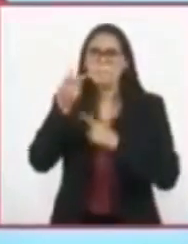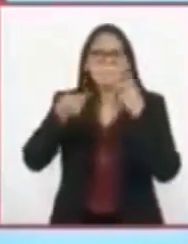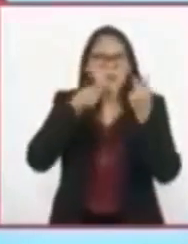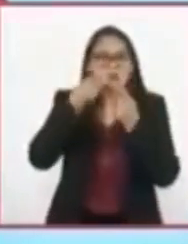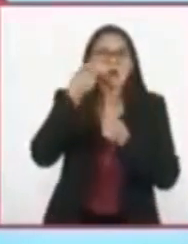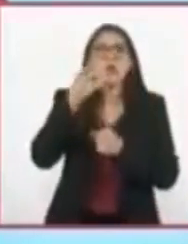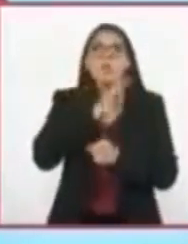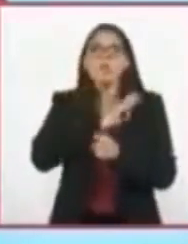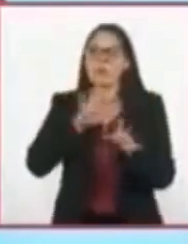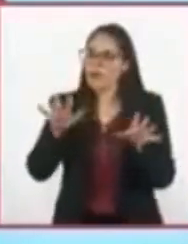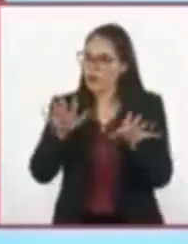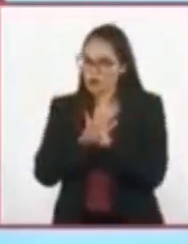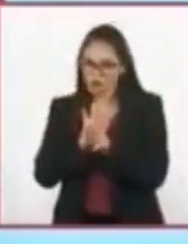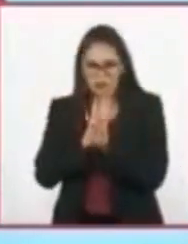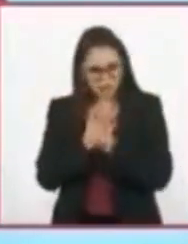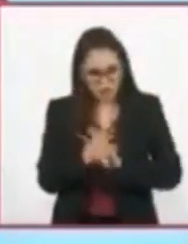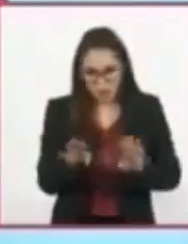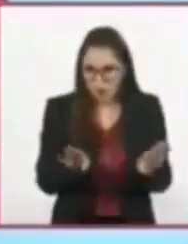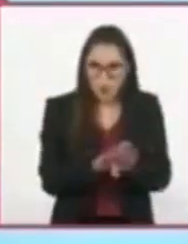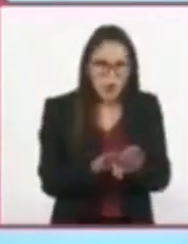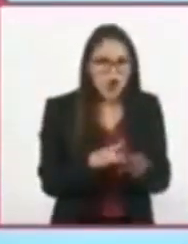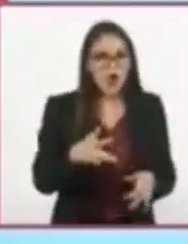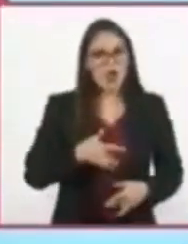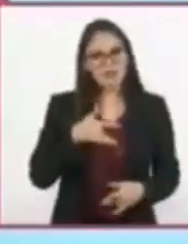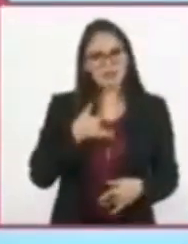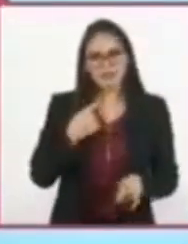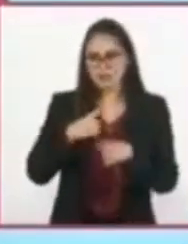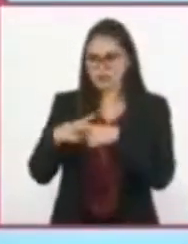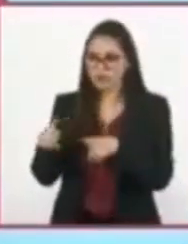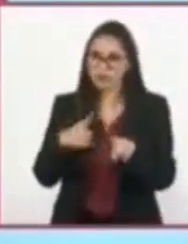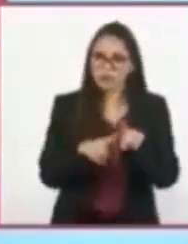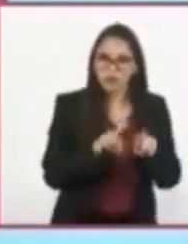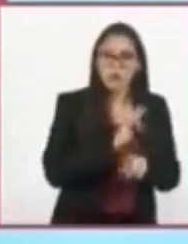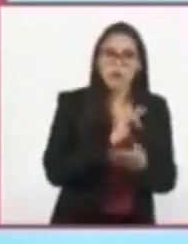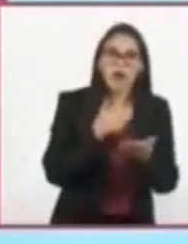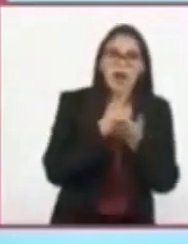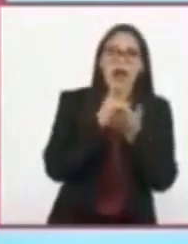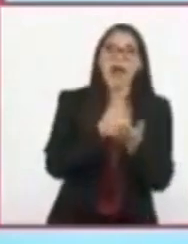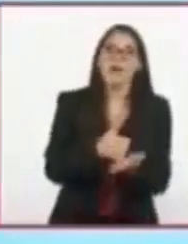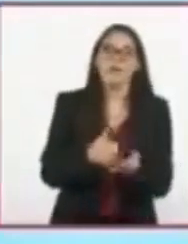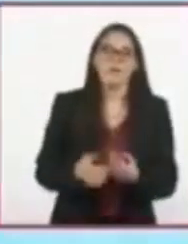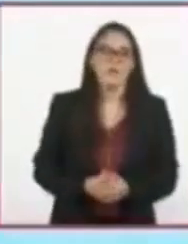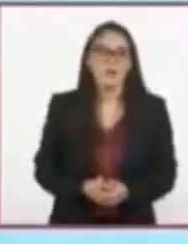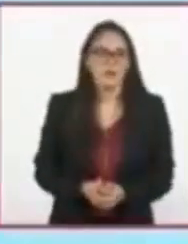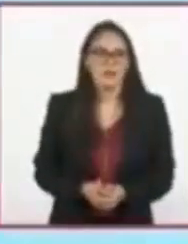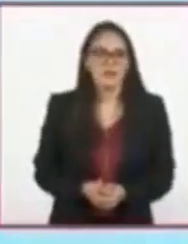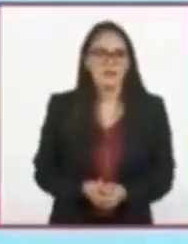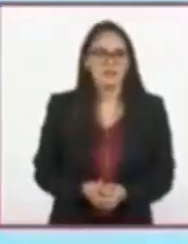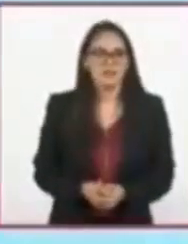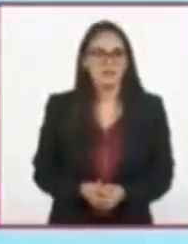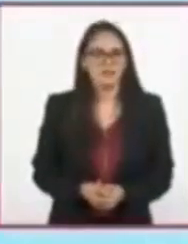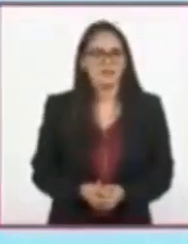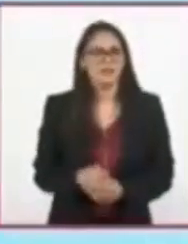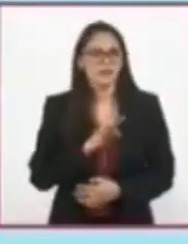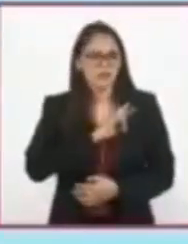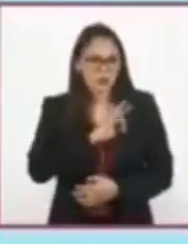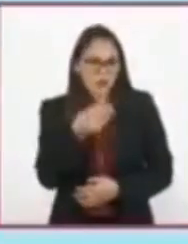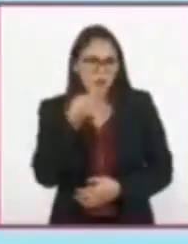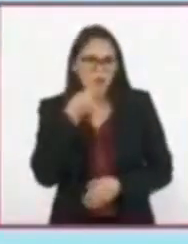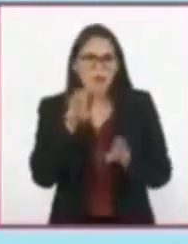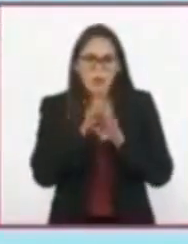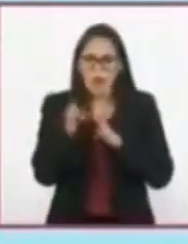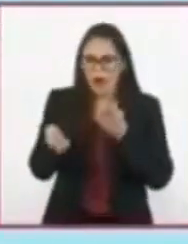de una idea o ayudarnos a evocar sentimientos o emociones en nuestros lectores. Pueden poner en práctica su